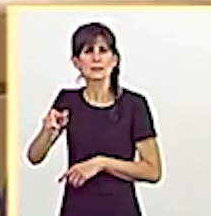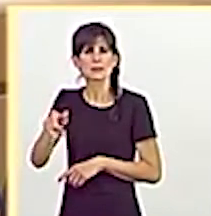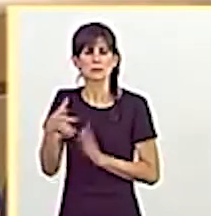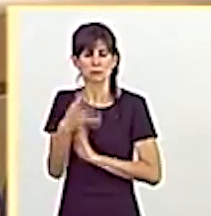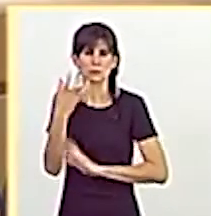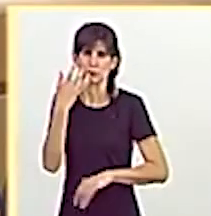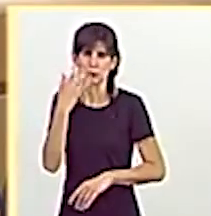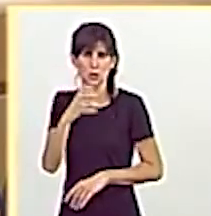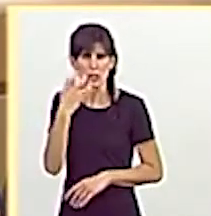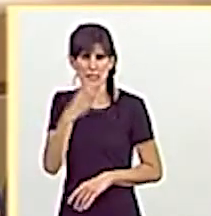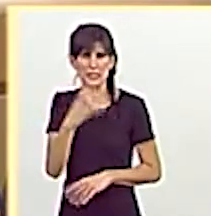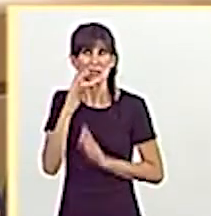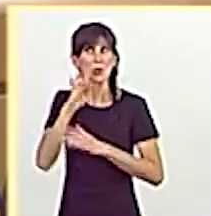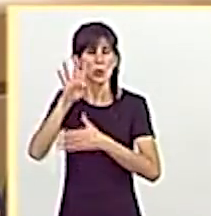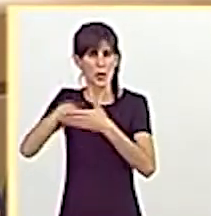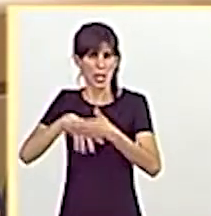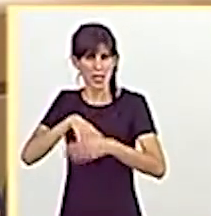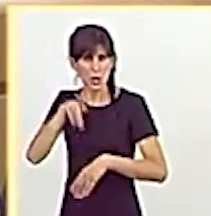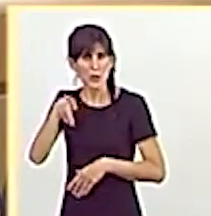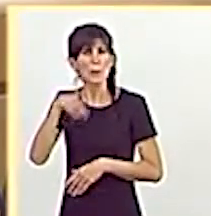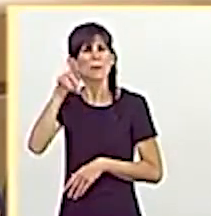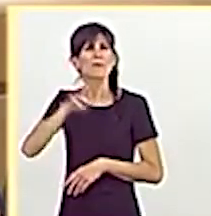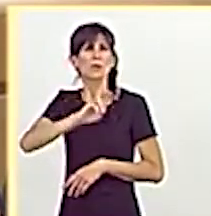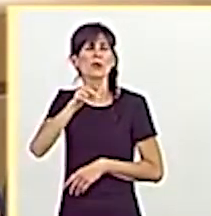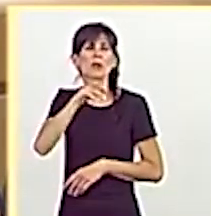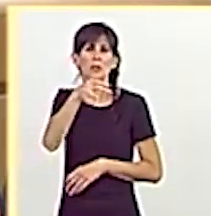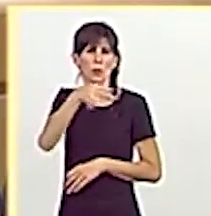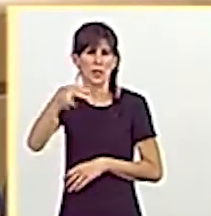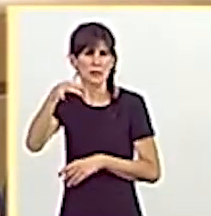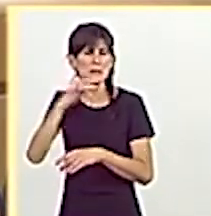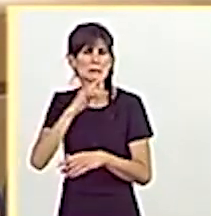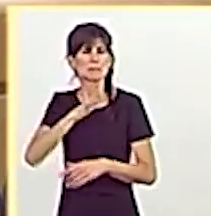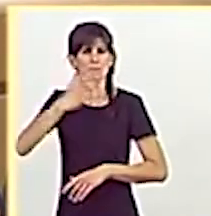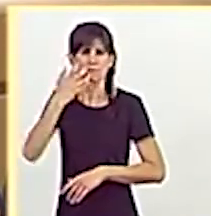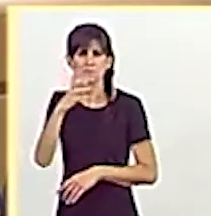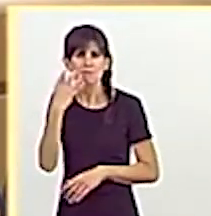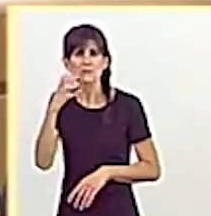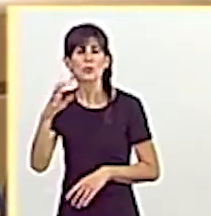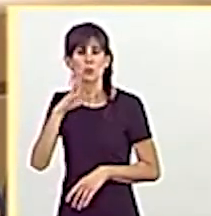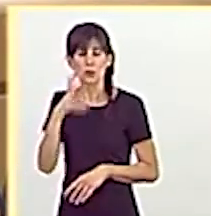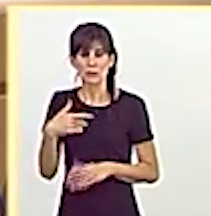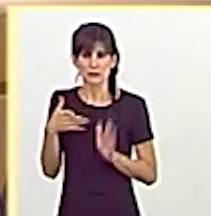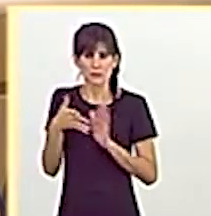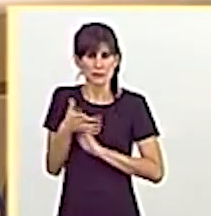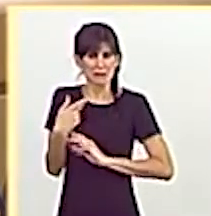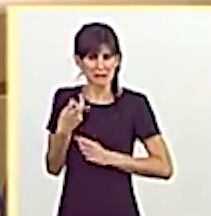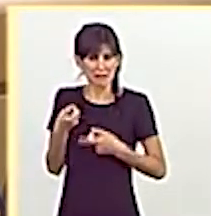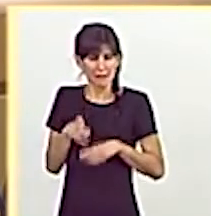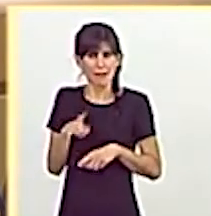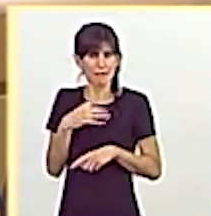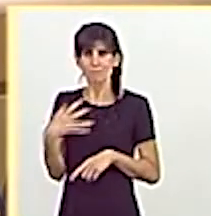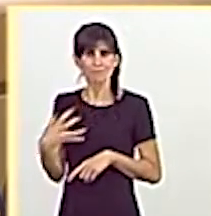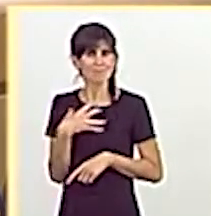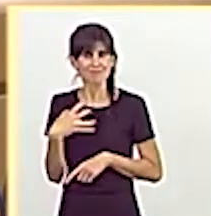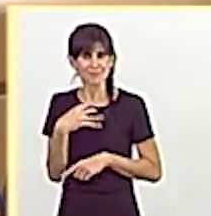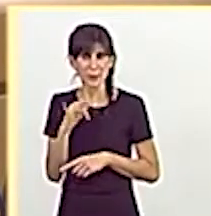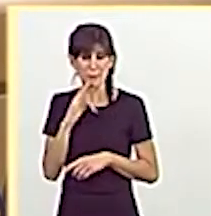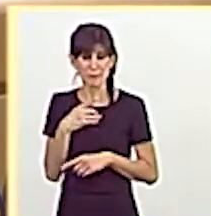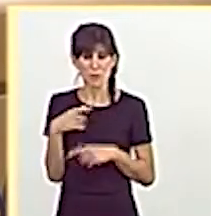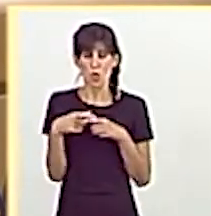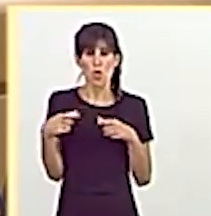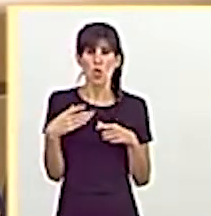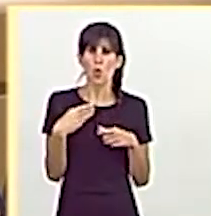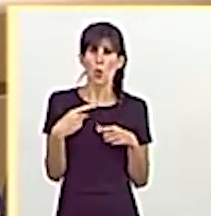protestando en Barcelona y en otras ciudades por no poder obtener una cita previa para renovar sus